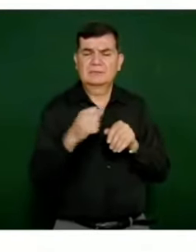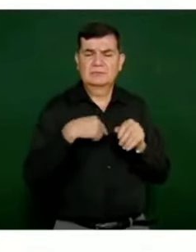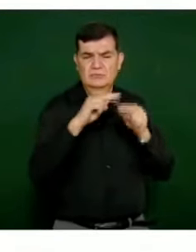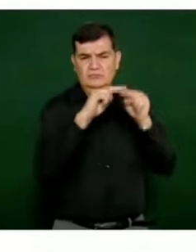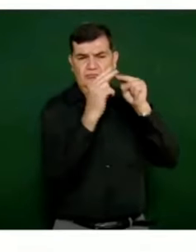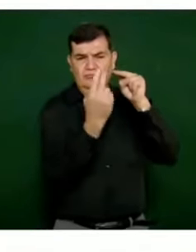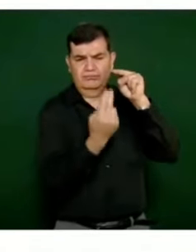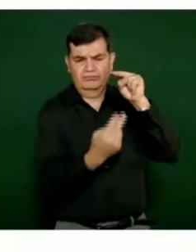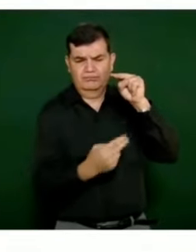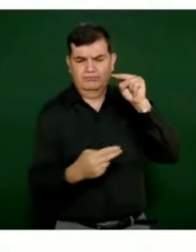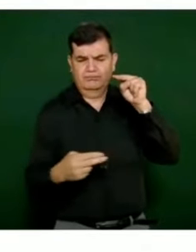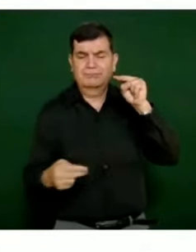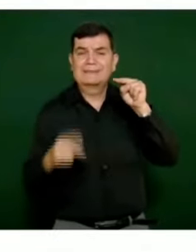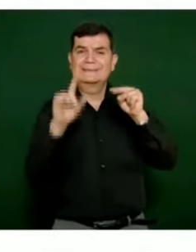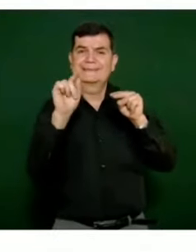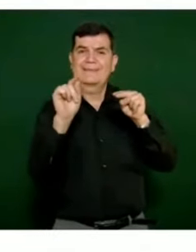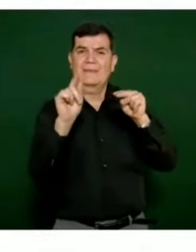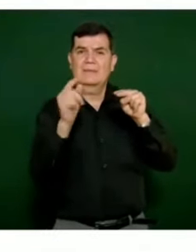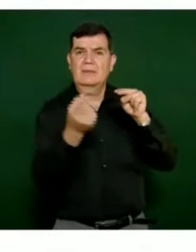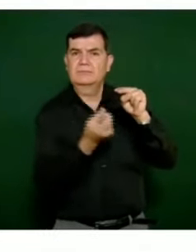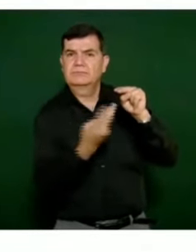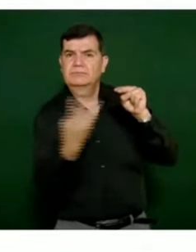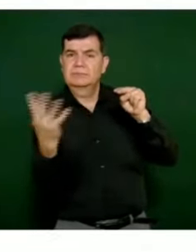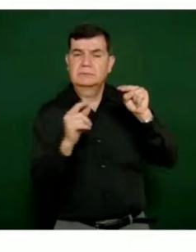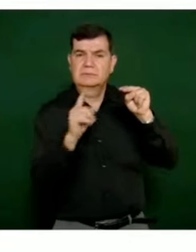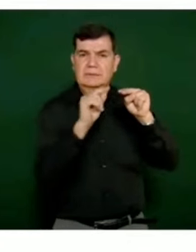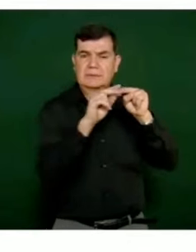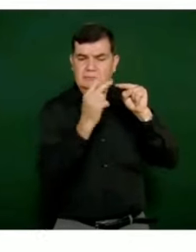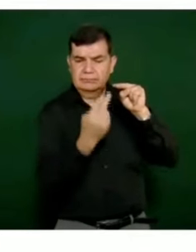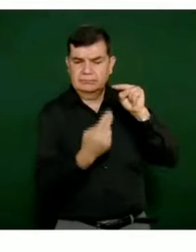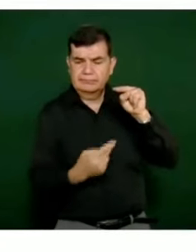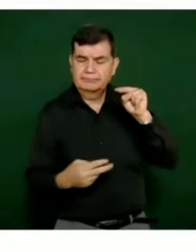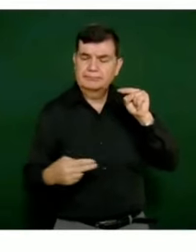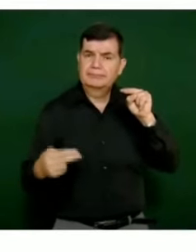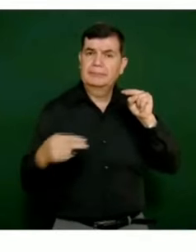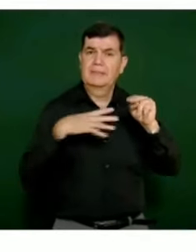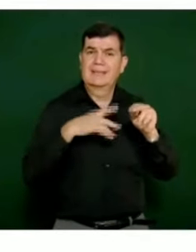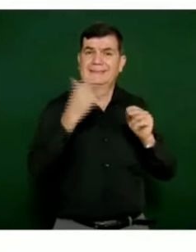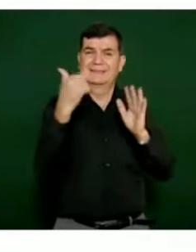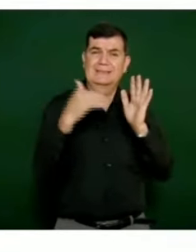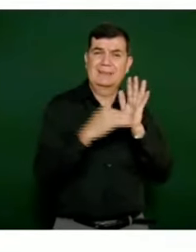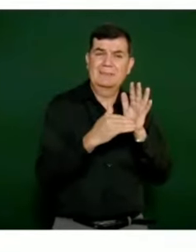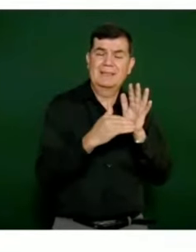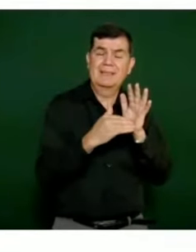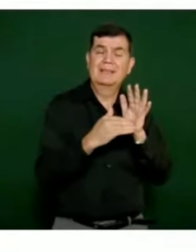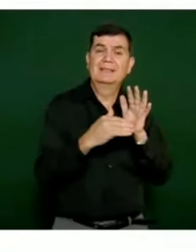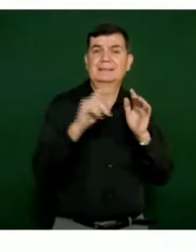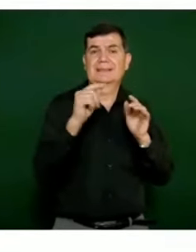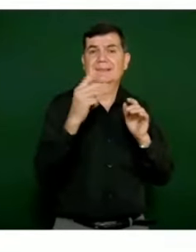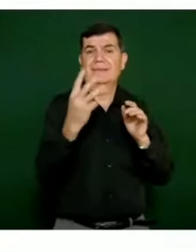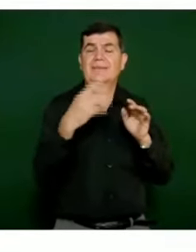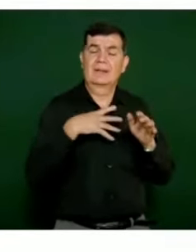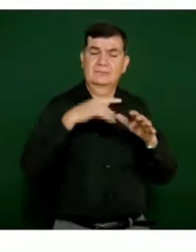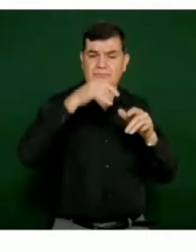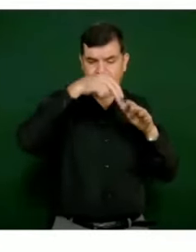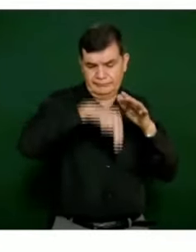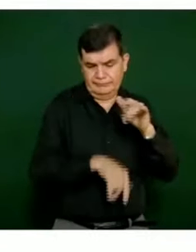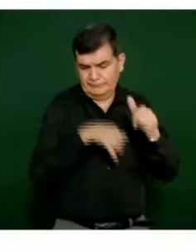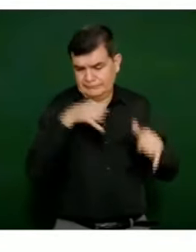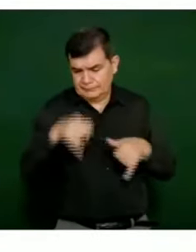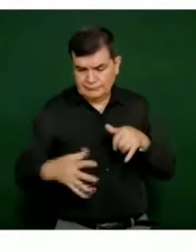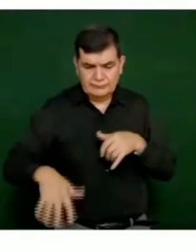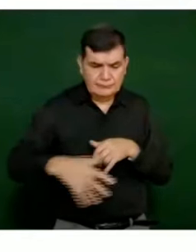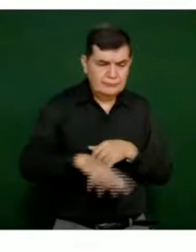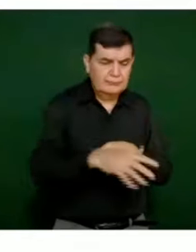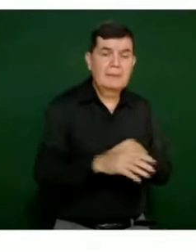70 los que están trabajando y a la fecha se han llevado 7 mil 93 inmersiones. En lo que se